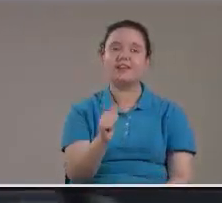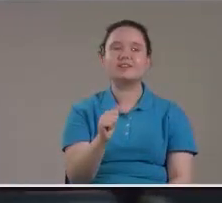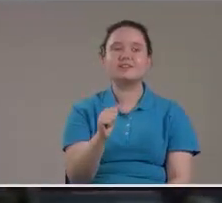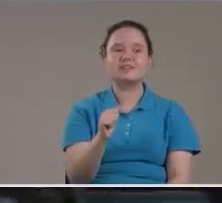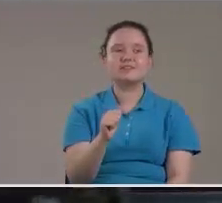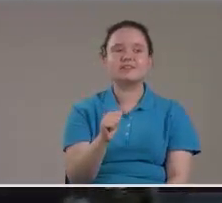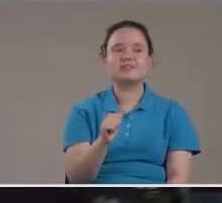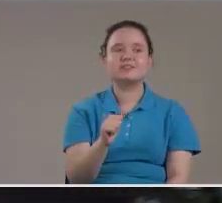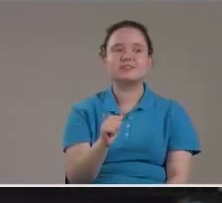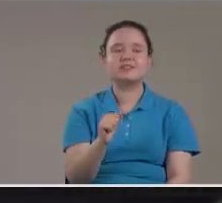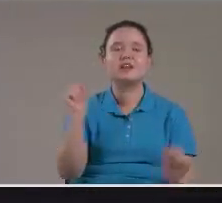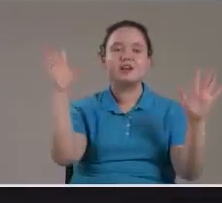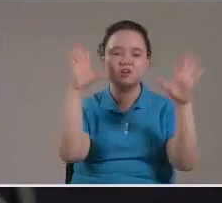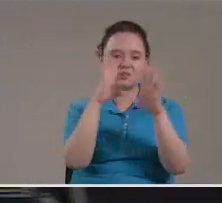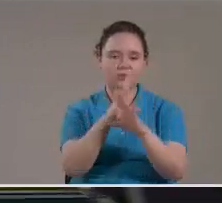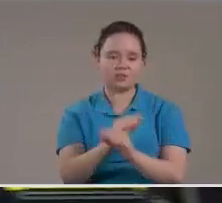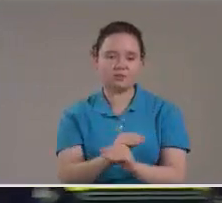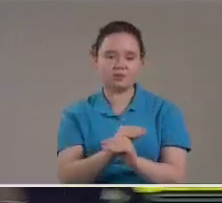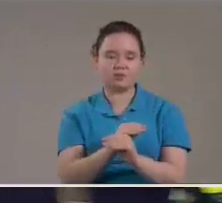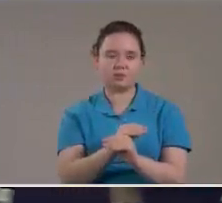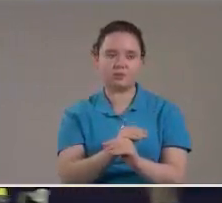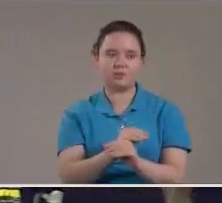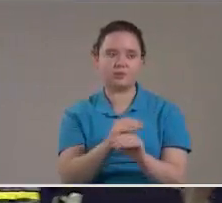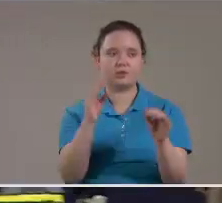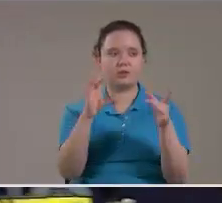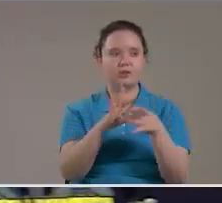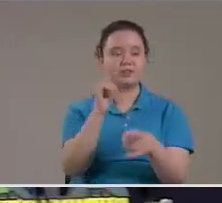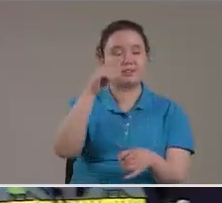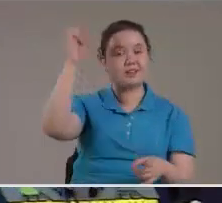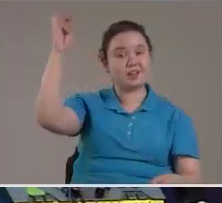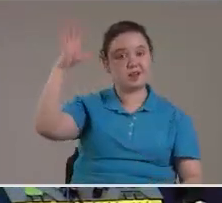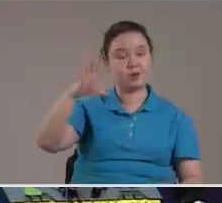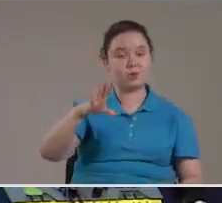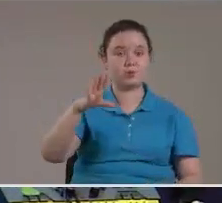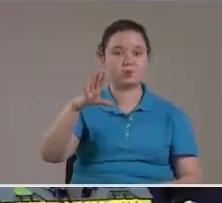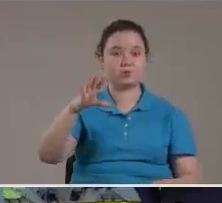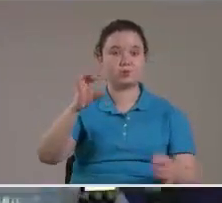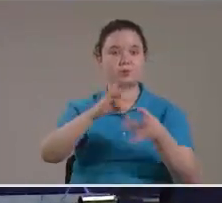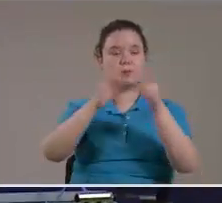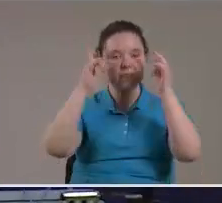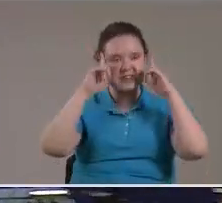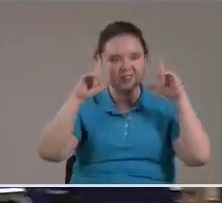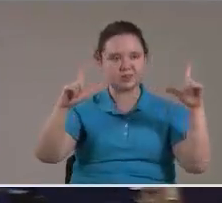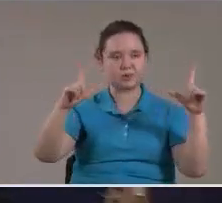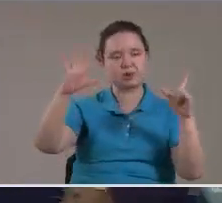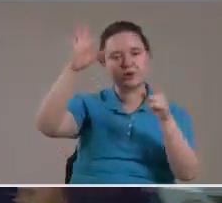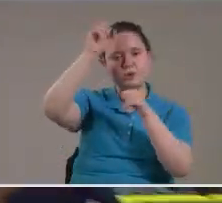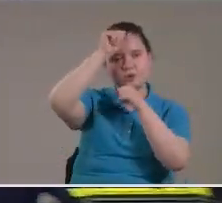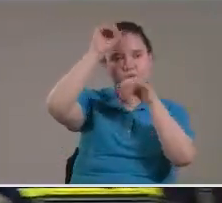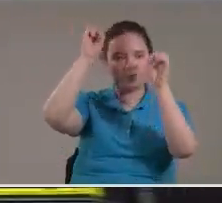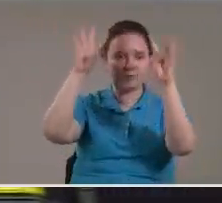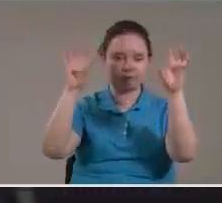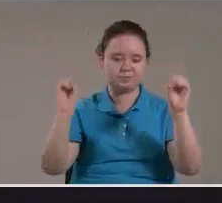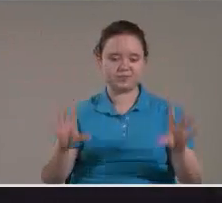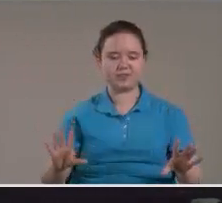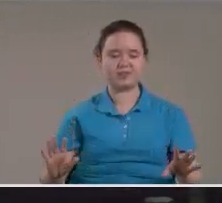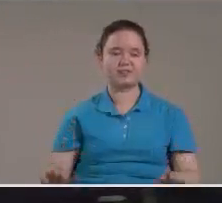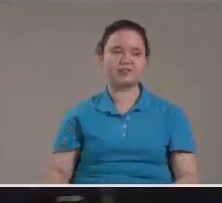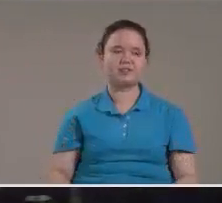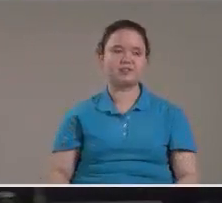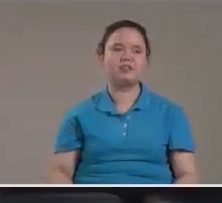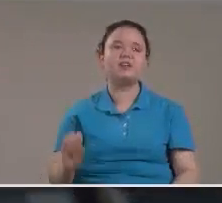El oscurecimiento De esa luz De sol Luna Y estrellas